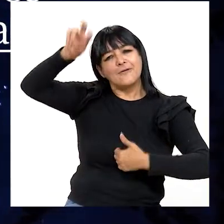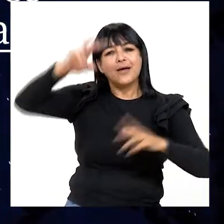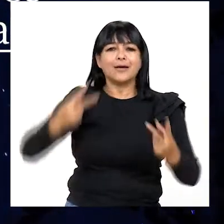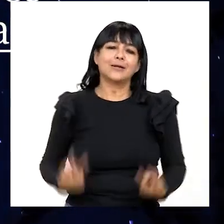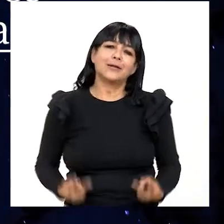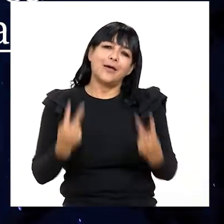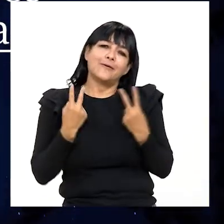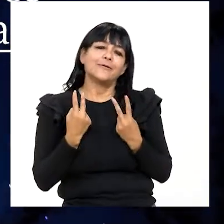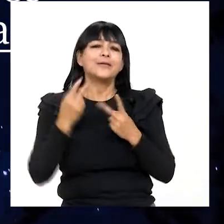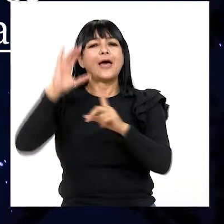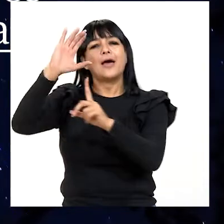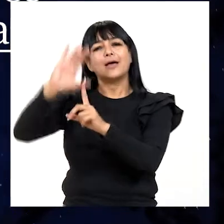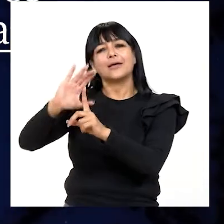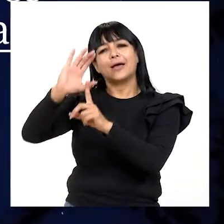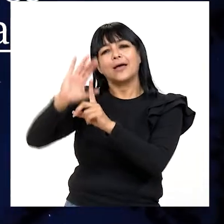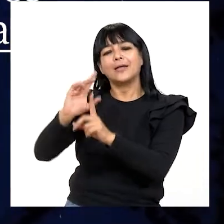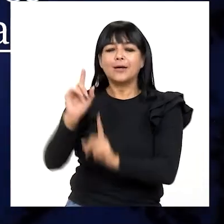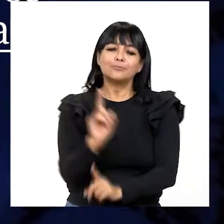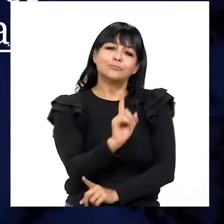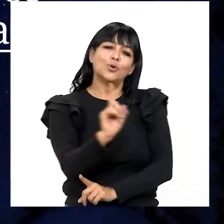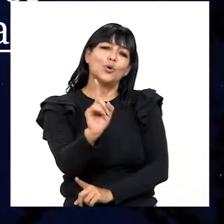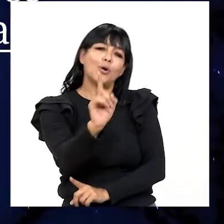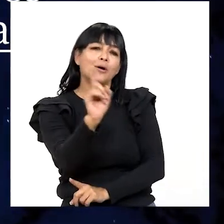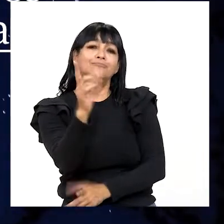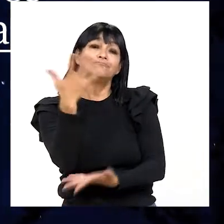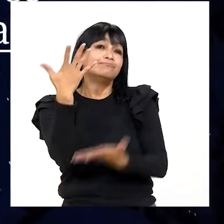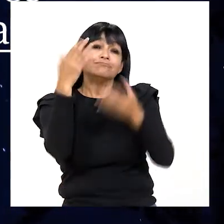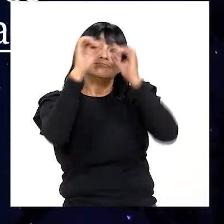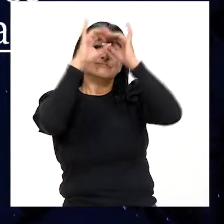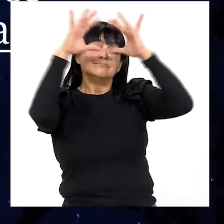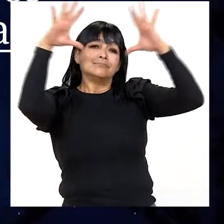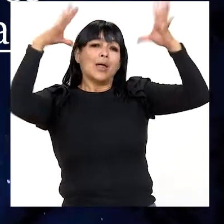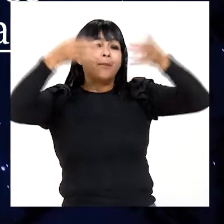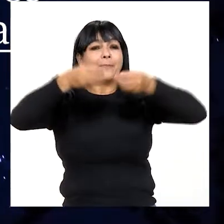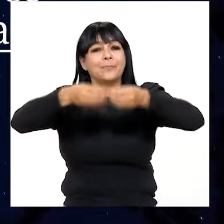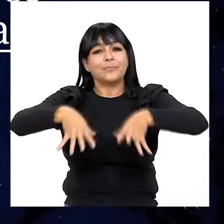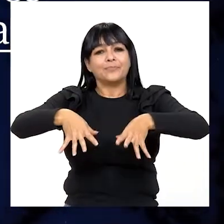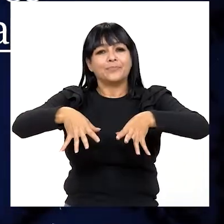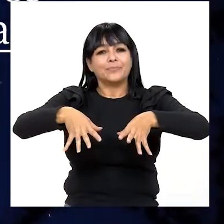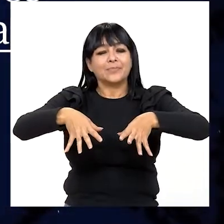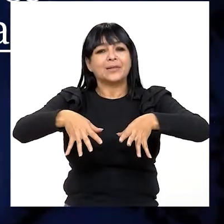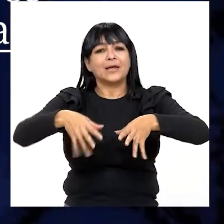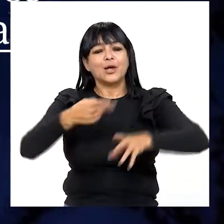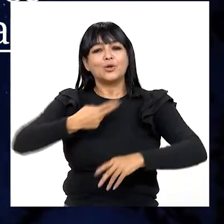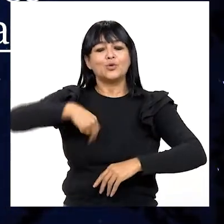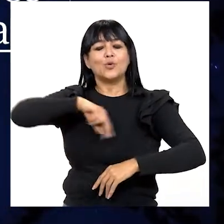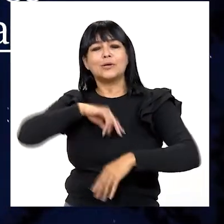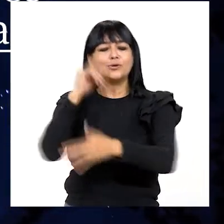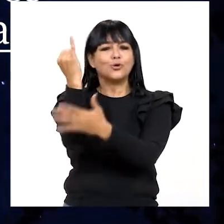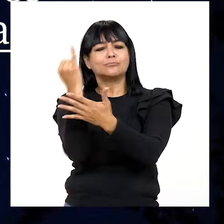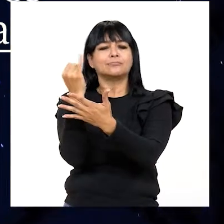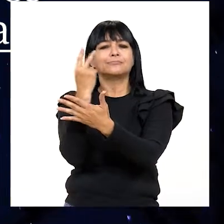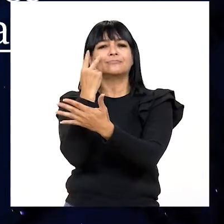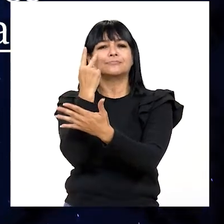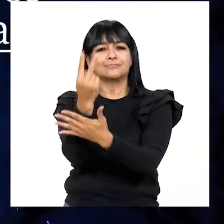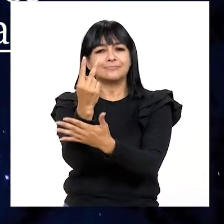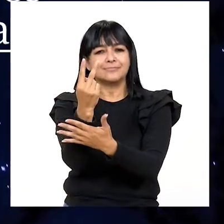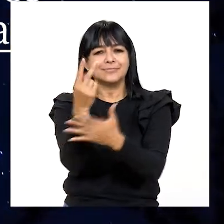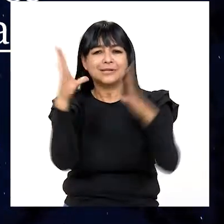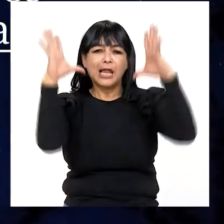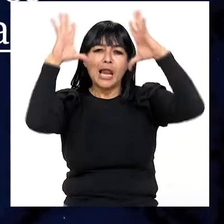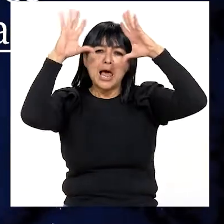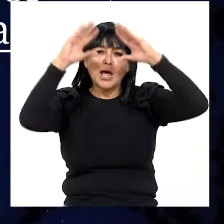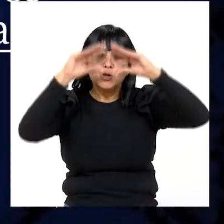viaje de la vida A cada paso una ilusión perdemos En torno nuestro dibujar se vemos